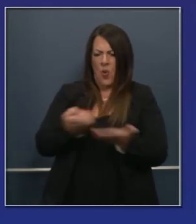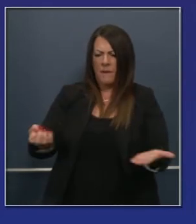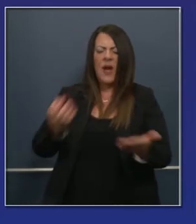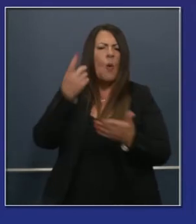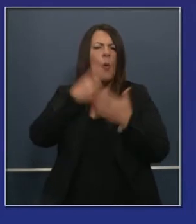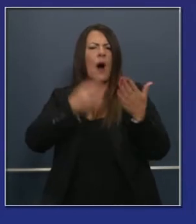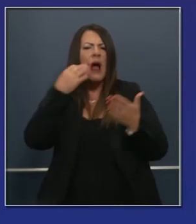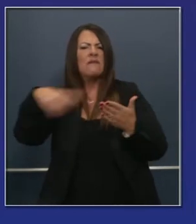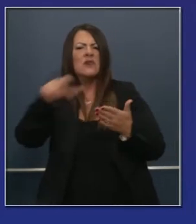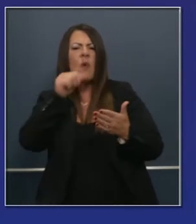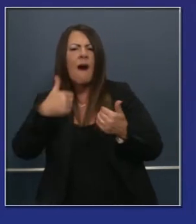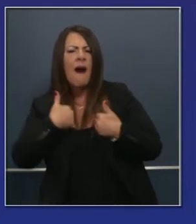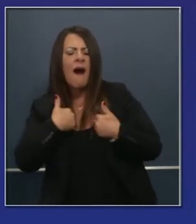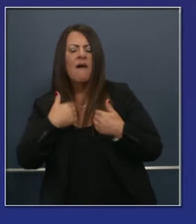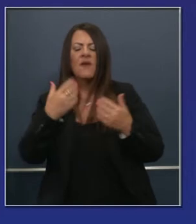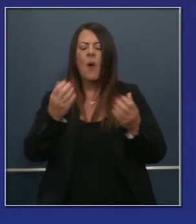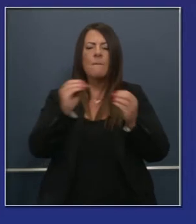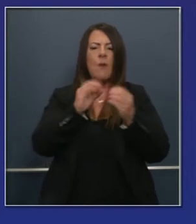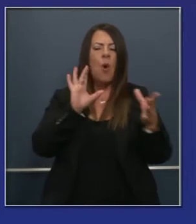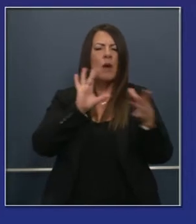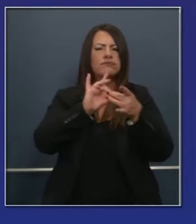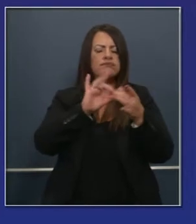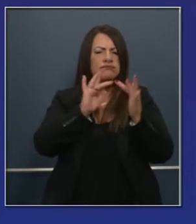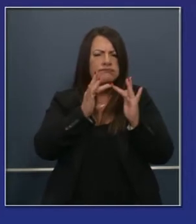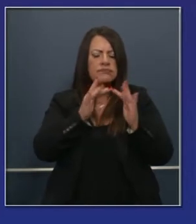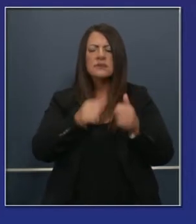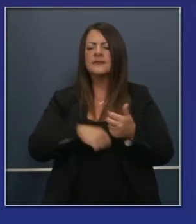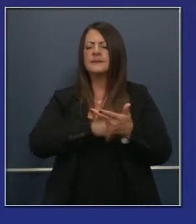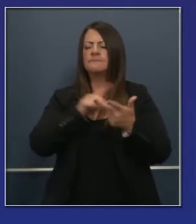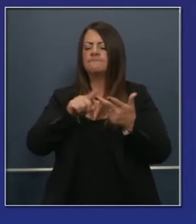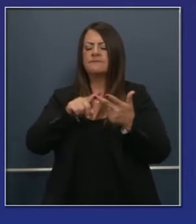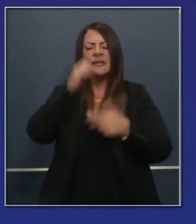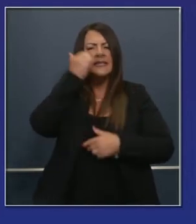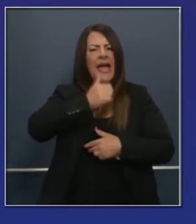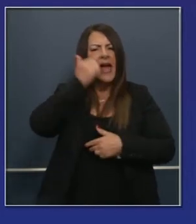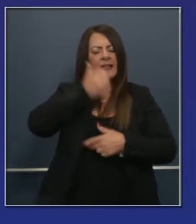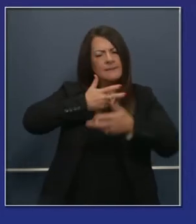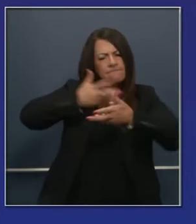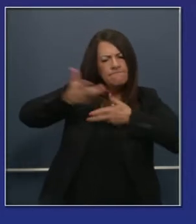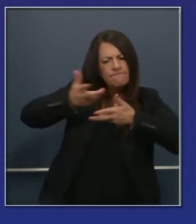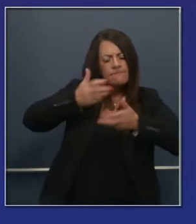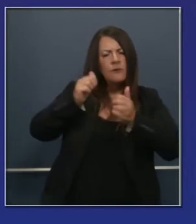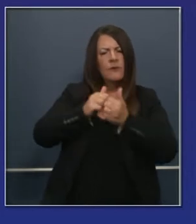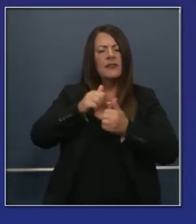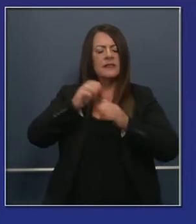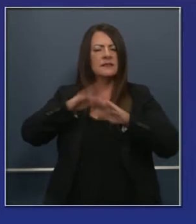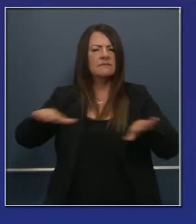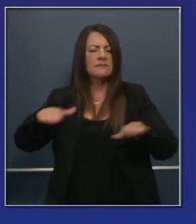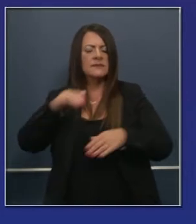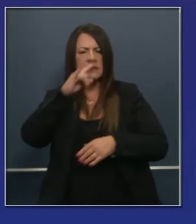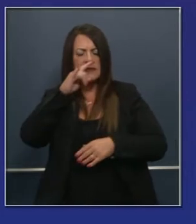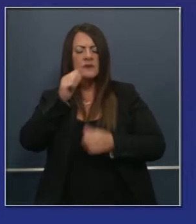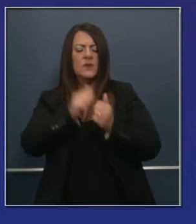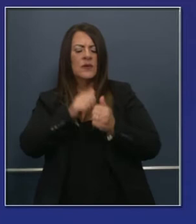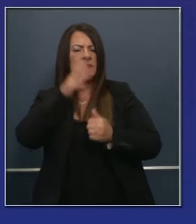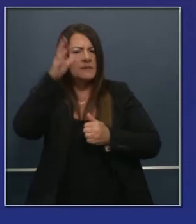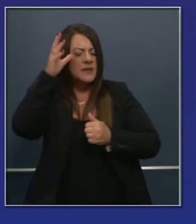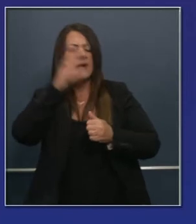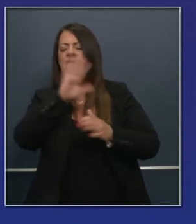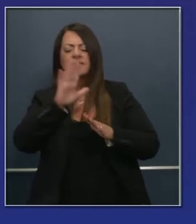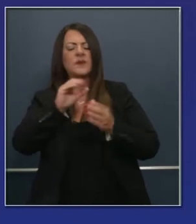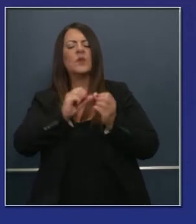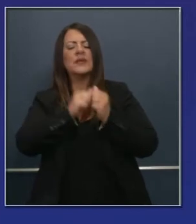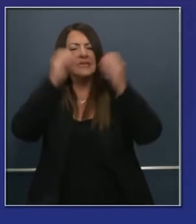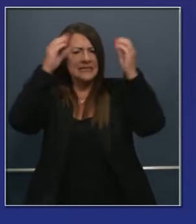accesos a dispositivos y conectividad y calidad de la conectividad a diario, interacción diaria para todos los niños. Como ya les dije,